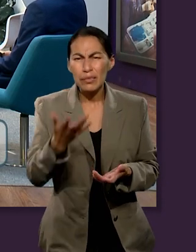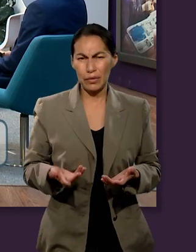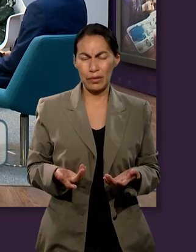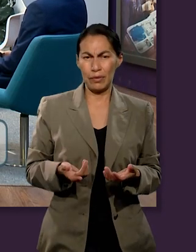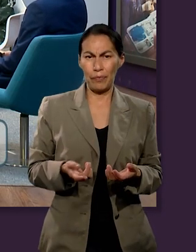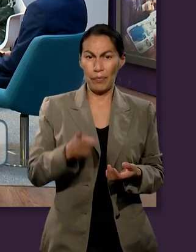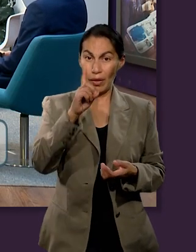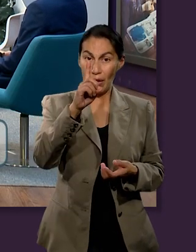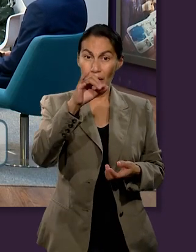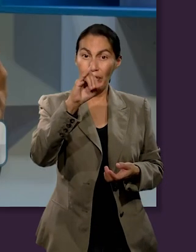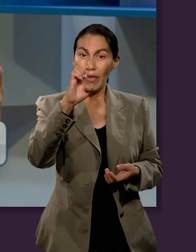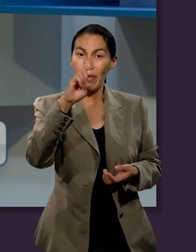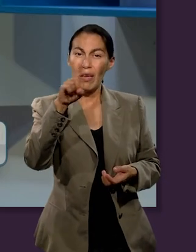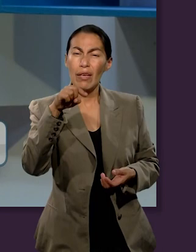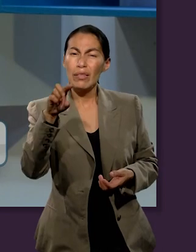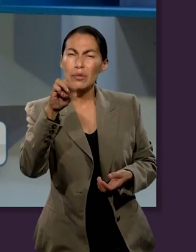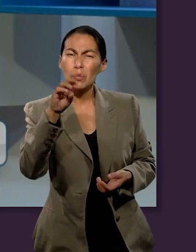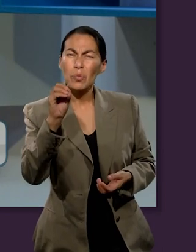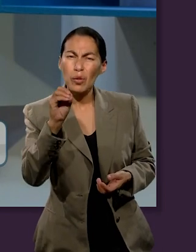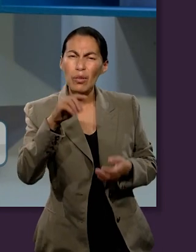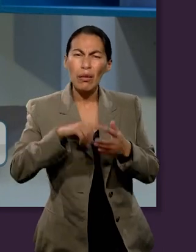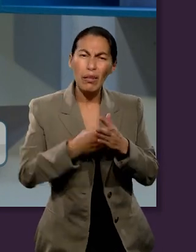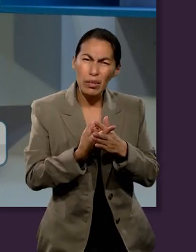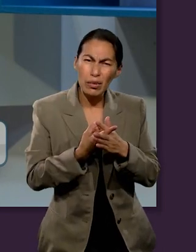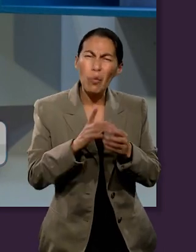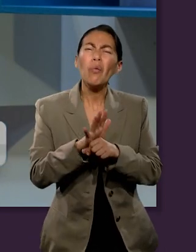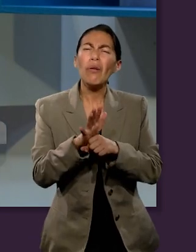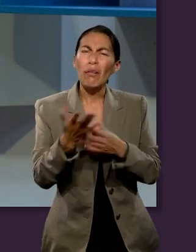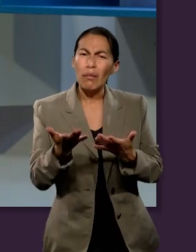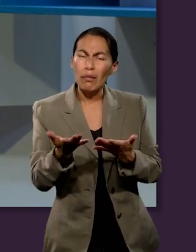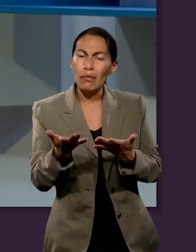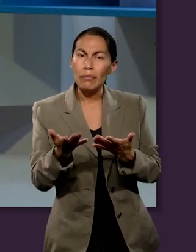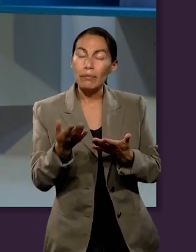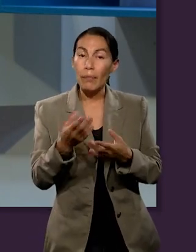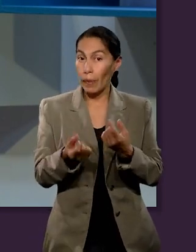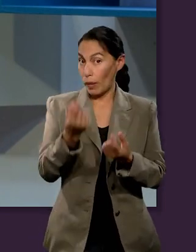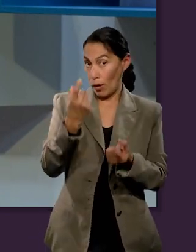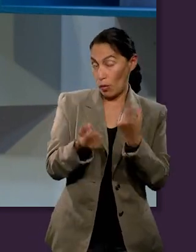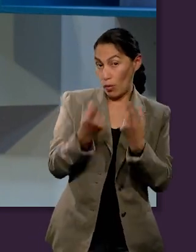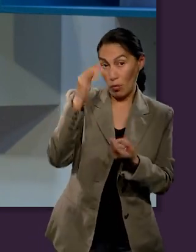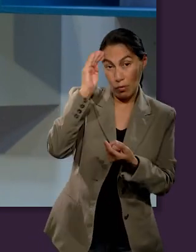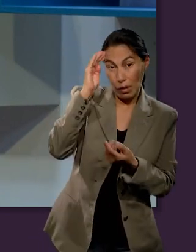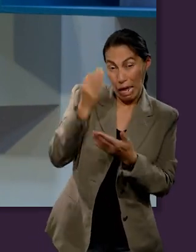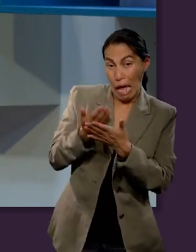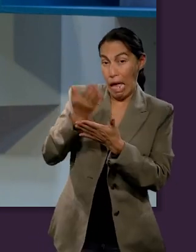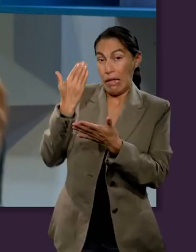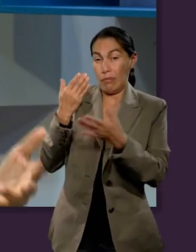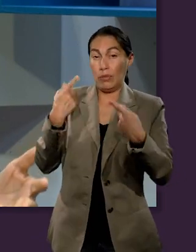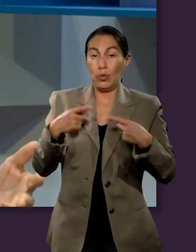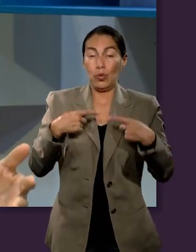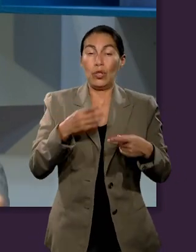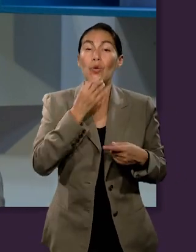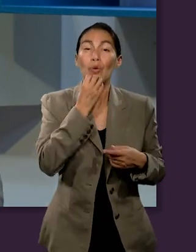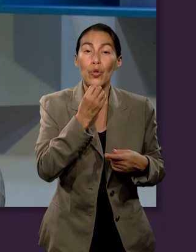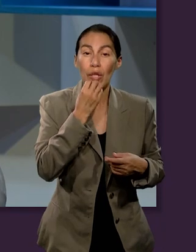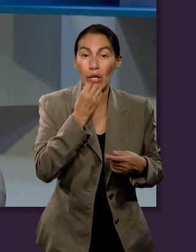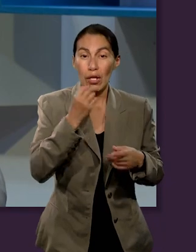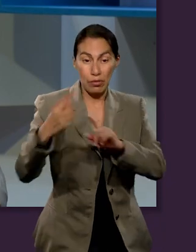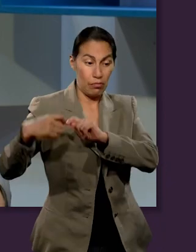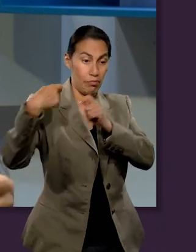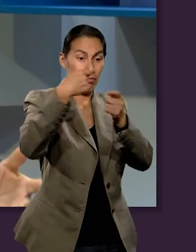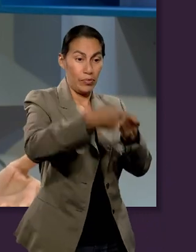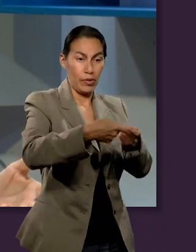se les dificulta el diezmar. Pero, ¿cuál es el origen? Algunos dicen que fue dado para el pueblo judío